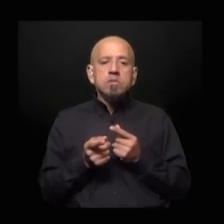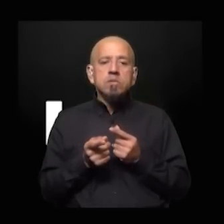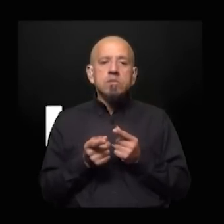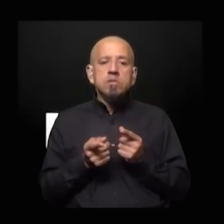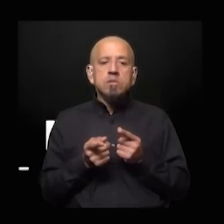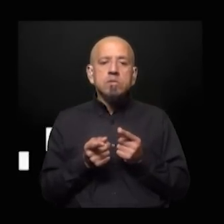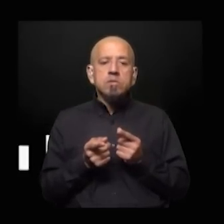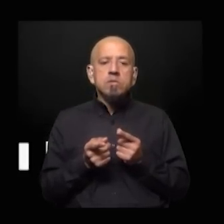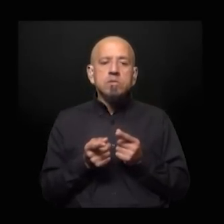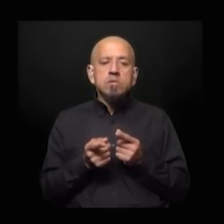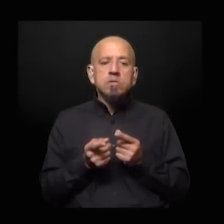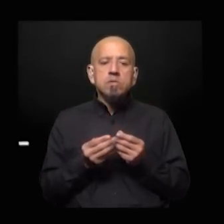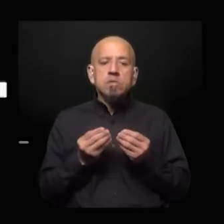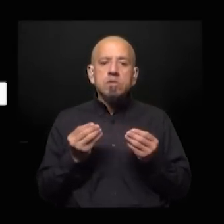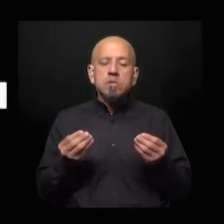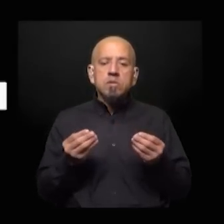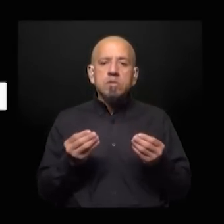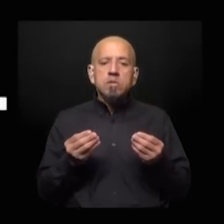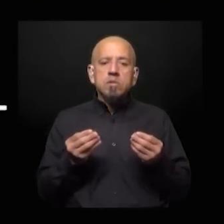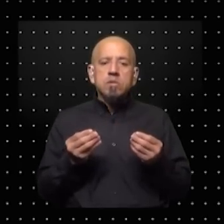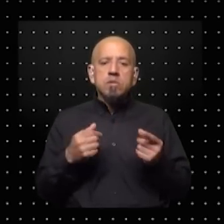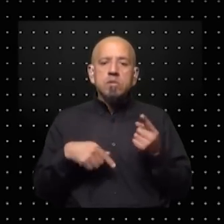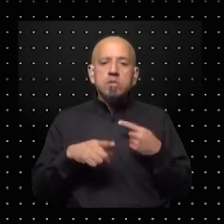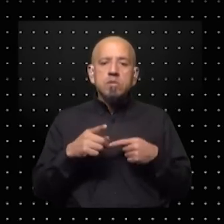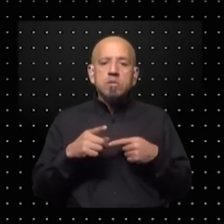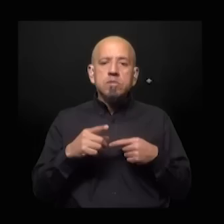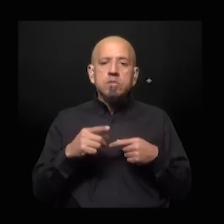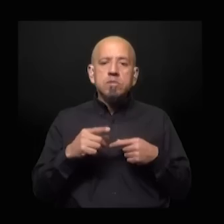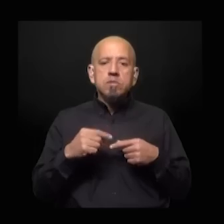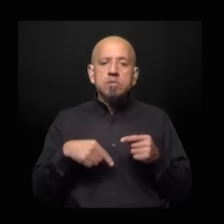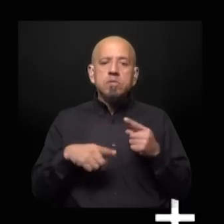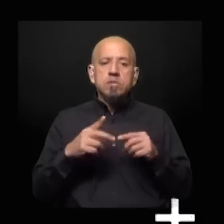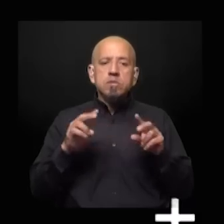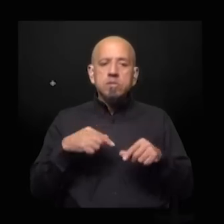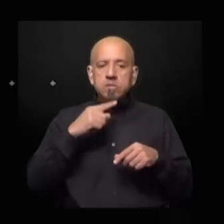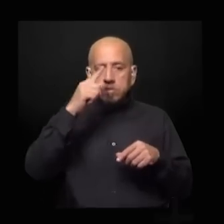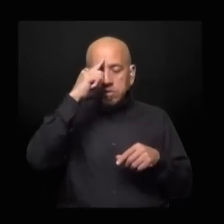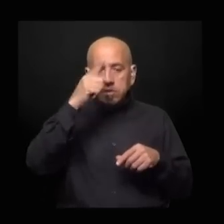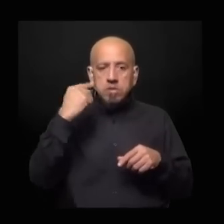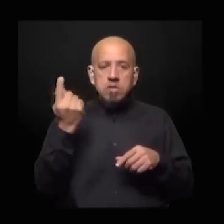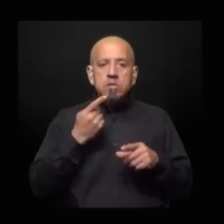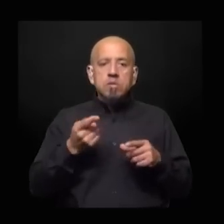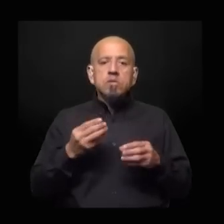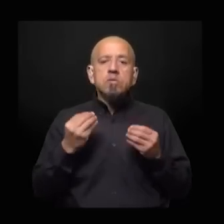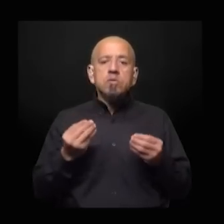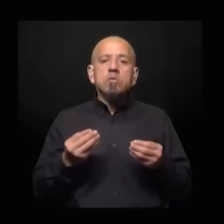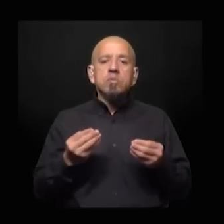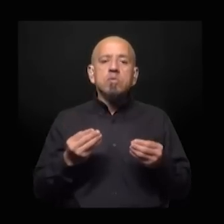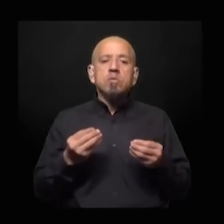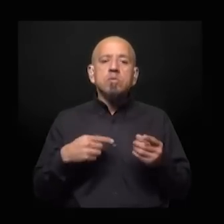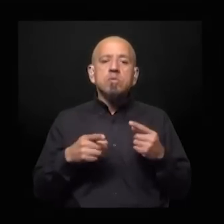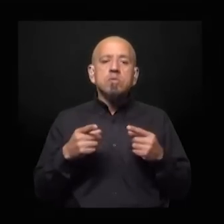muy curioso como y tiene mucho que ver con ese doble lenguaje que se utiliza en las relaciones internacionales como Lavrov